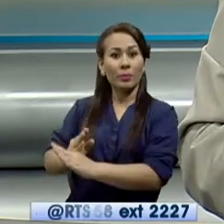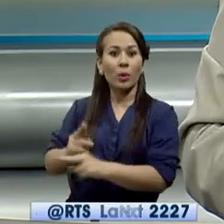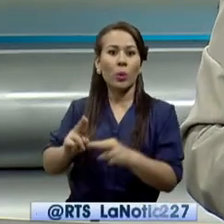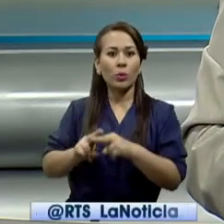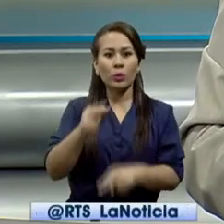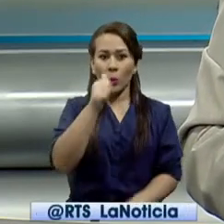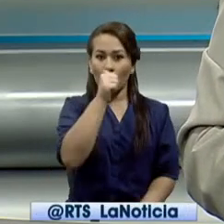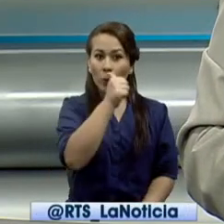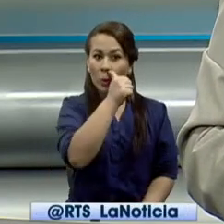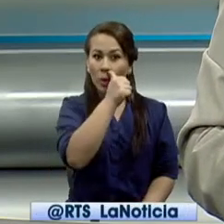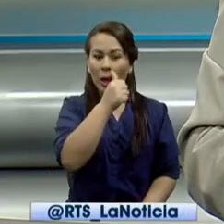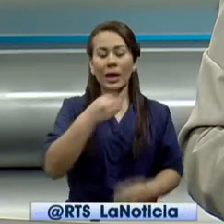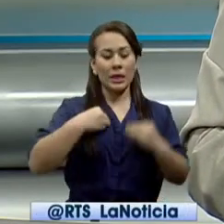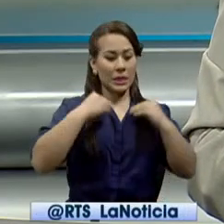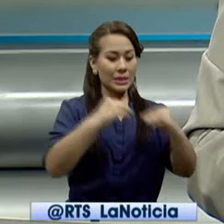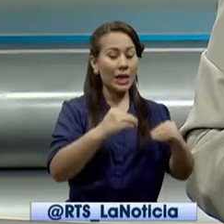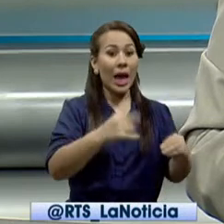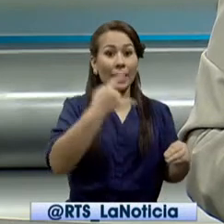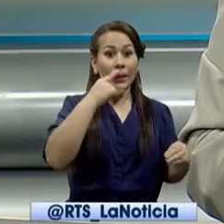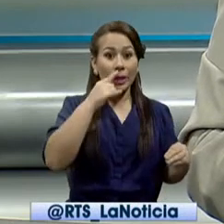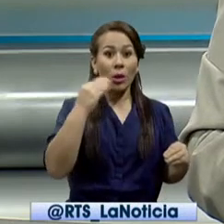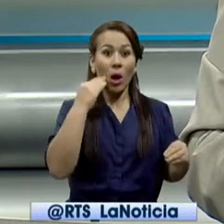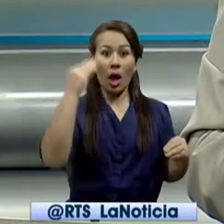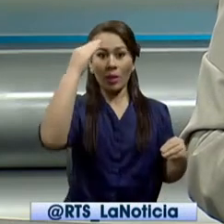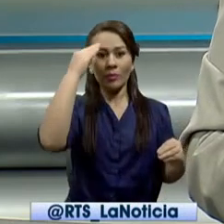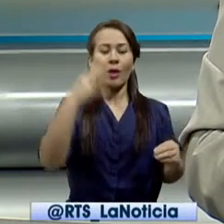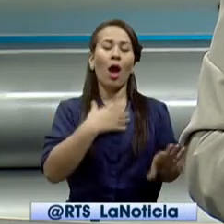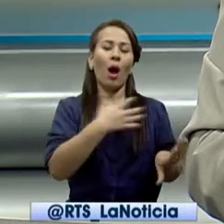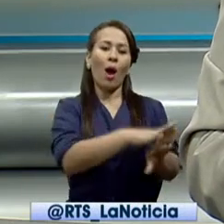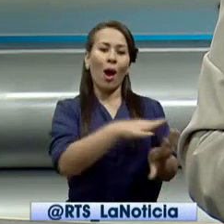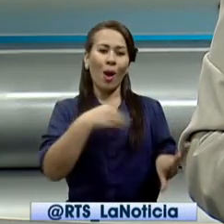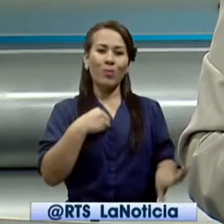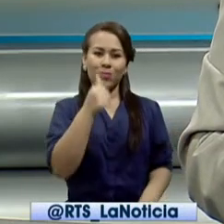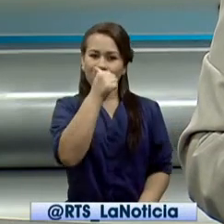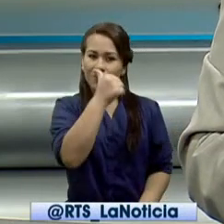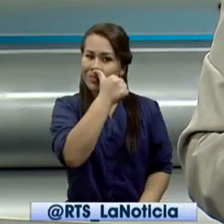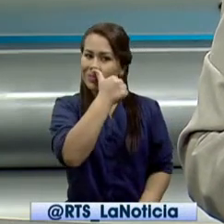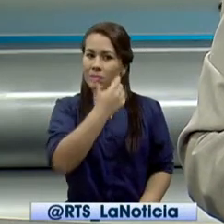y rehabilitación a menores y adultos que cayeron en la adicción.